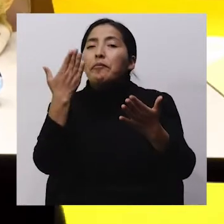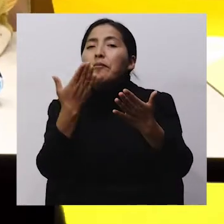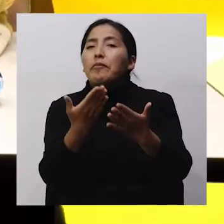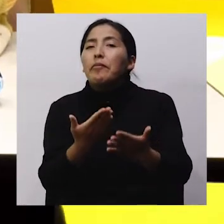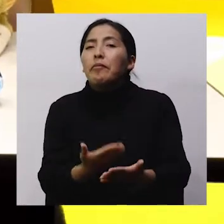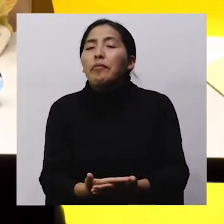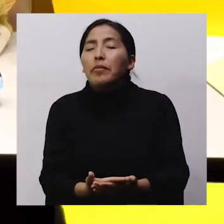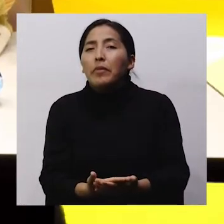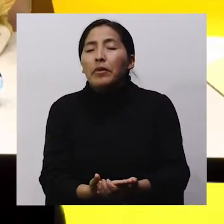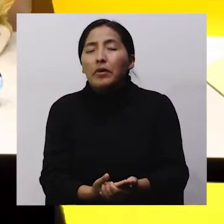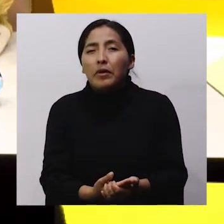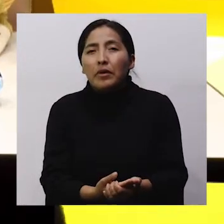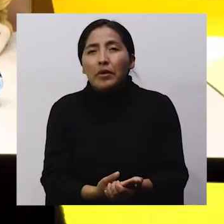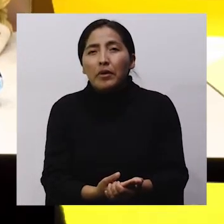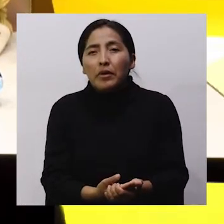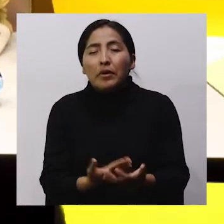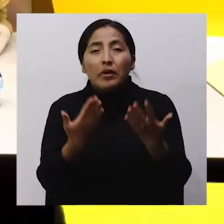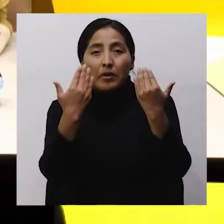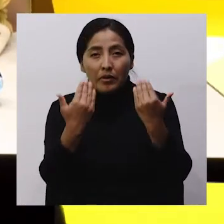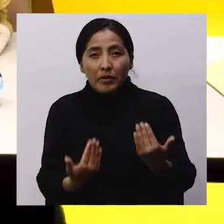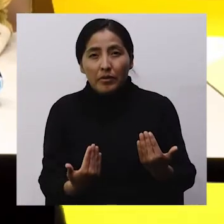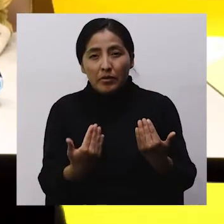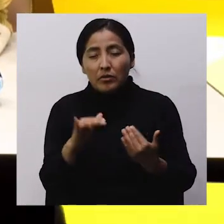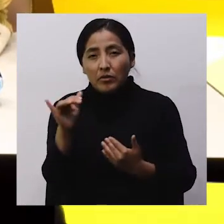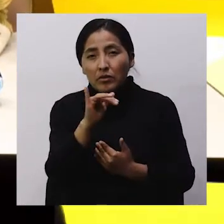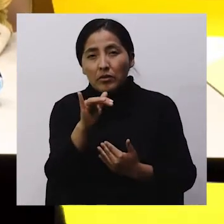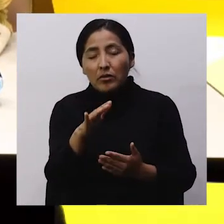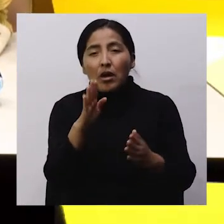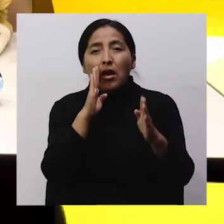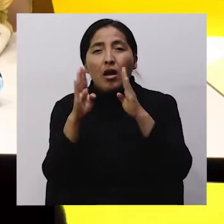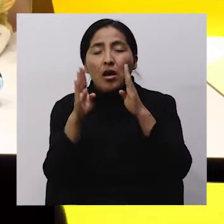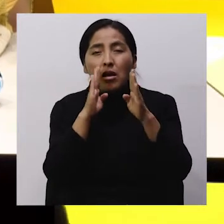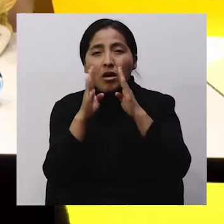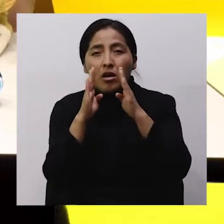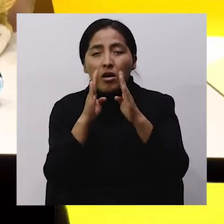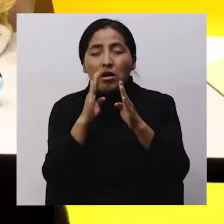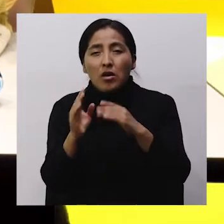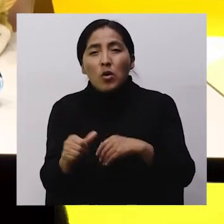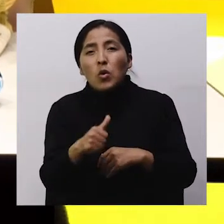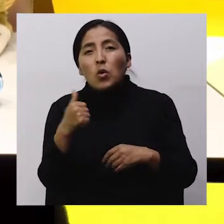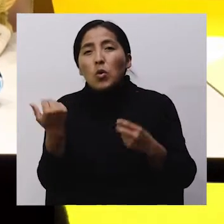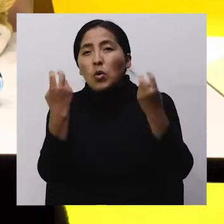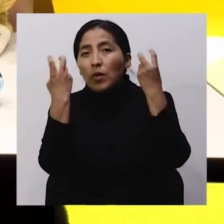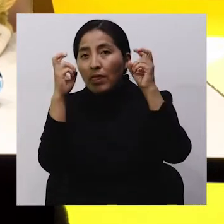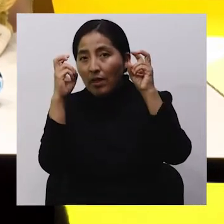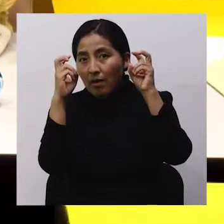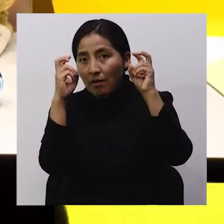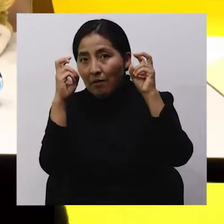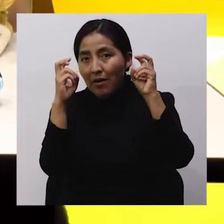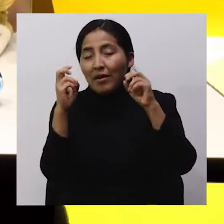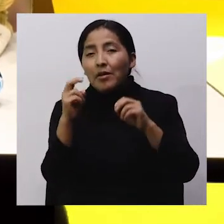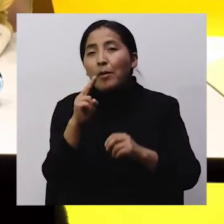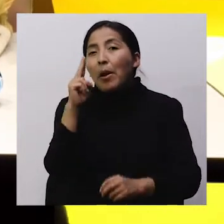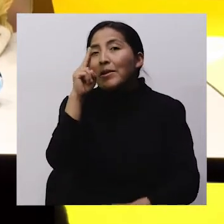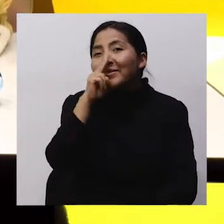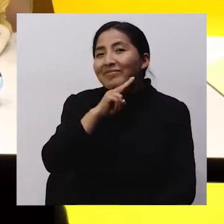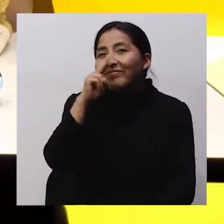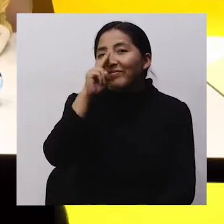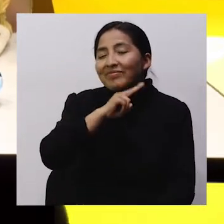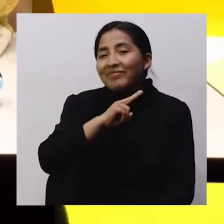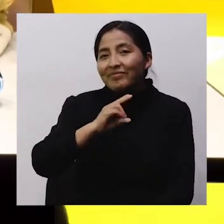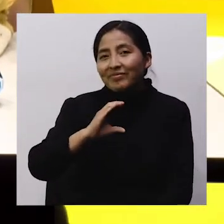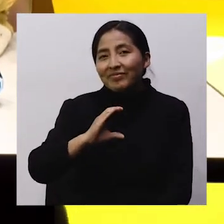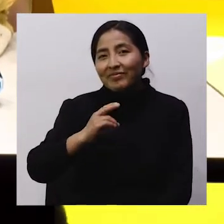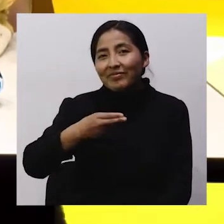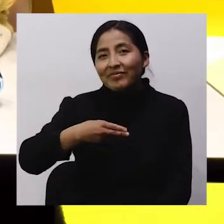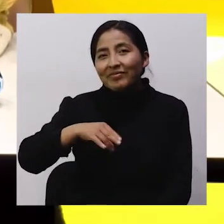bueno! Pero ahora también hablemos sobre el otro tema que son los chistes Muy bien A